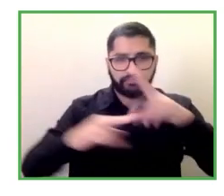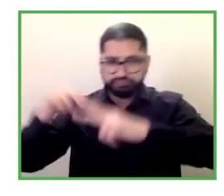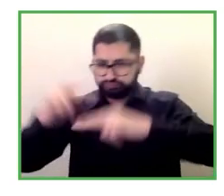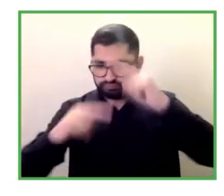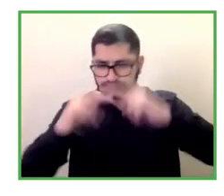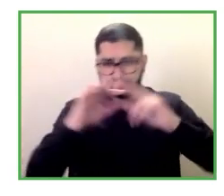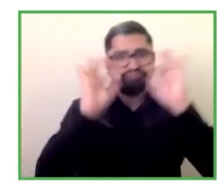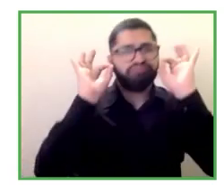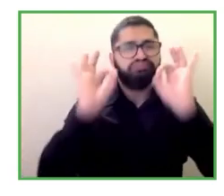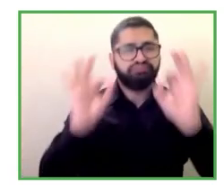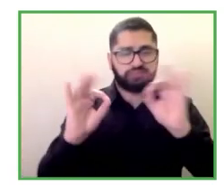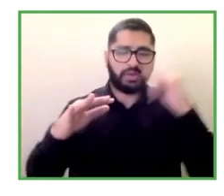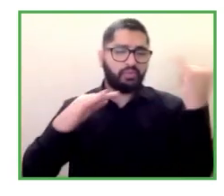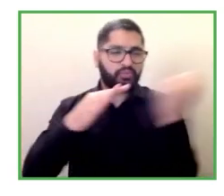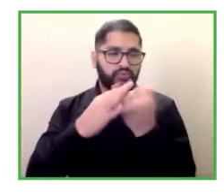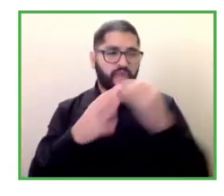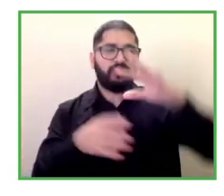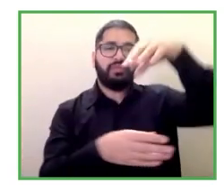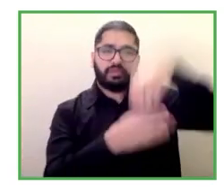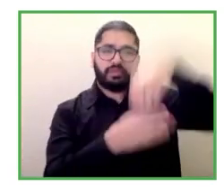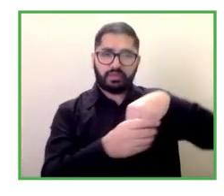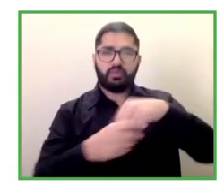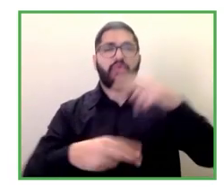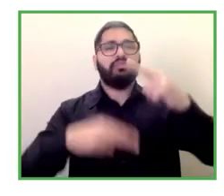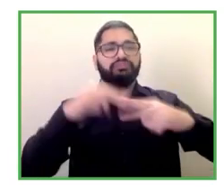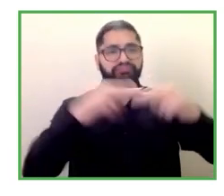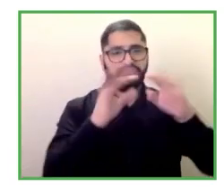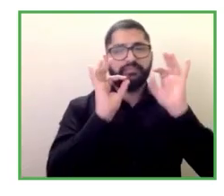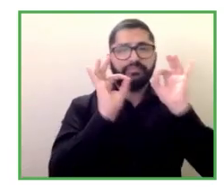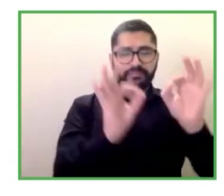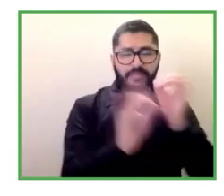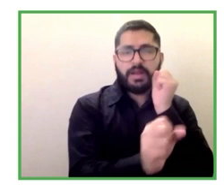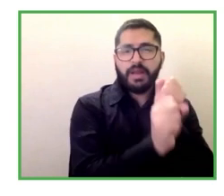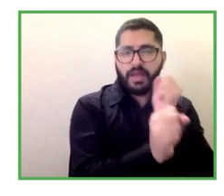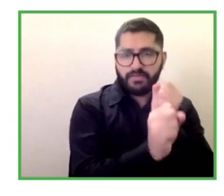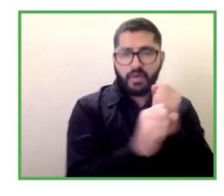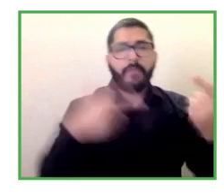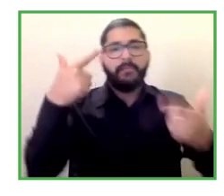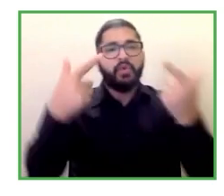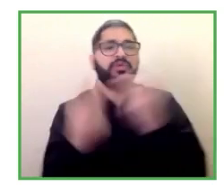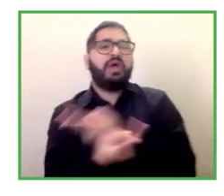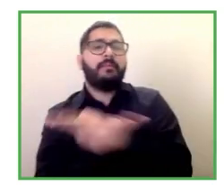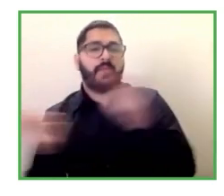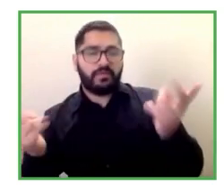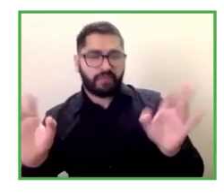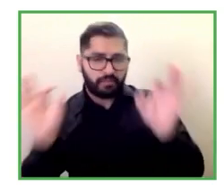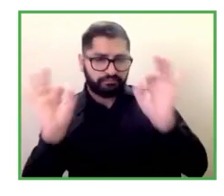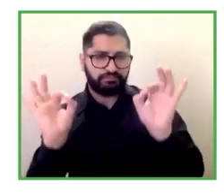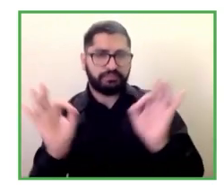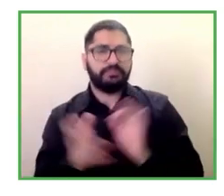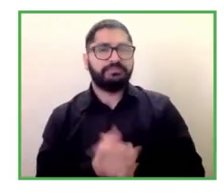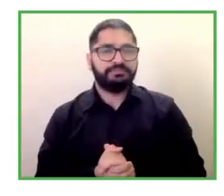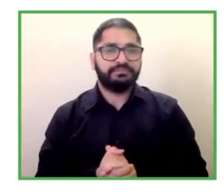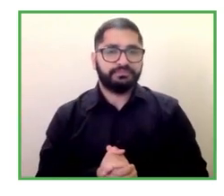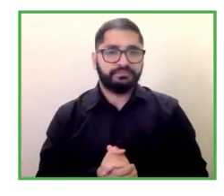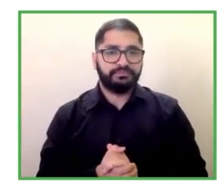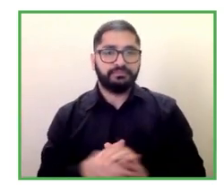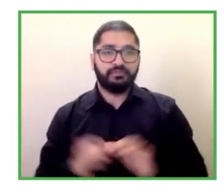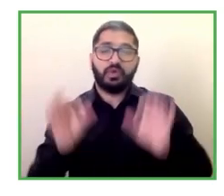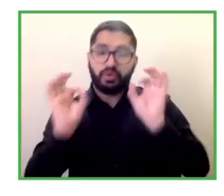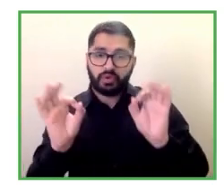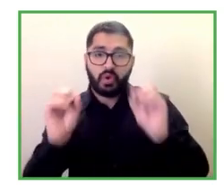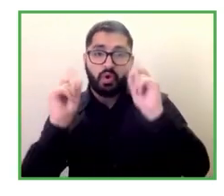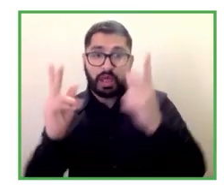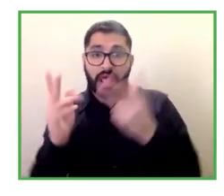empleo a través de una política pública clara y comprometida bueno pues a estos ejemplos espero que hayan sido interesantes para todos ustedes me gustaría